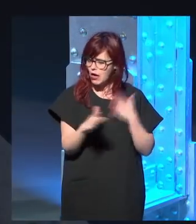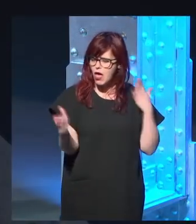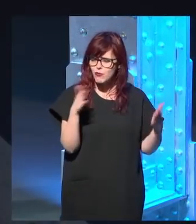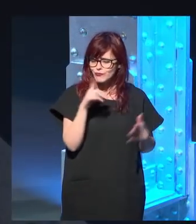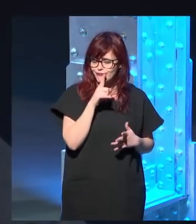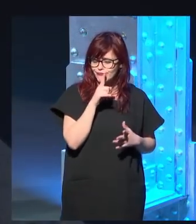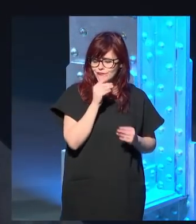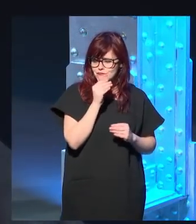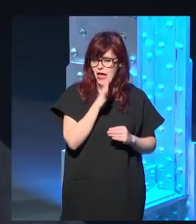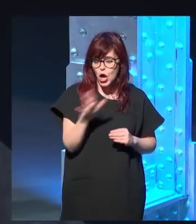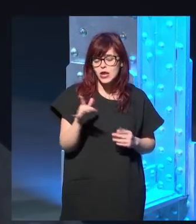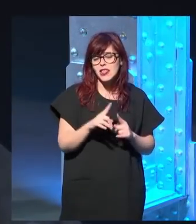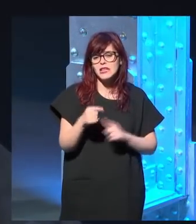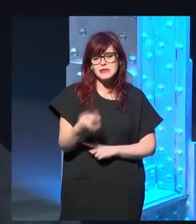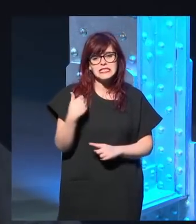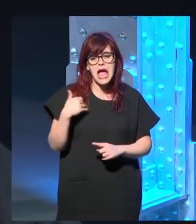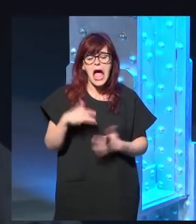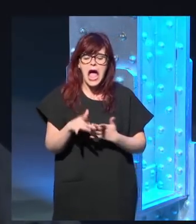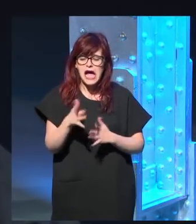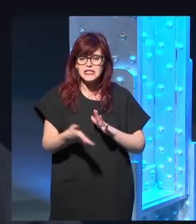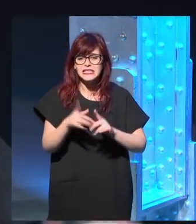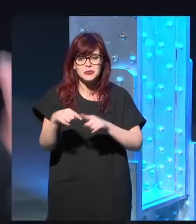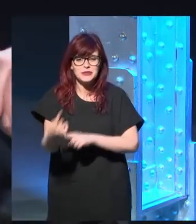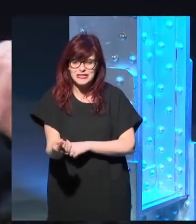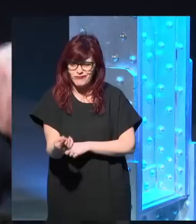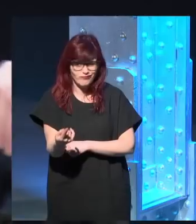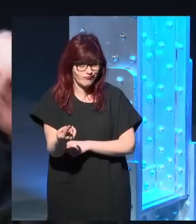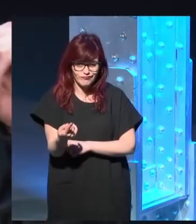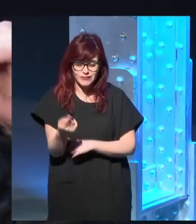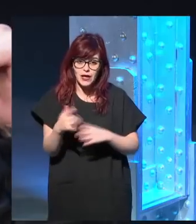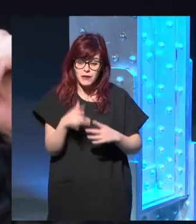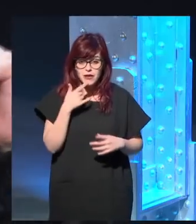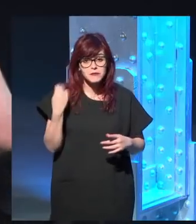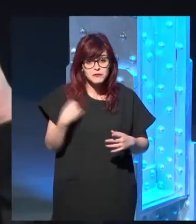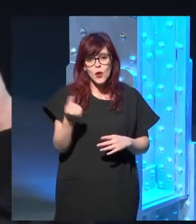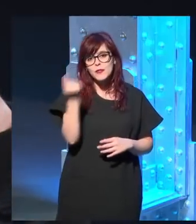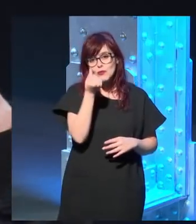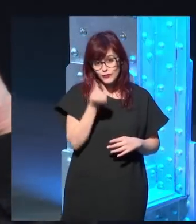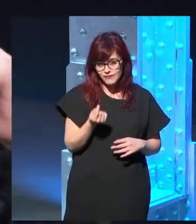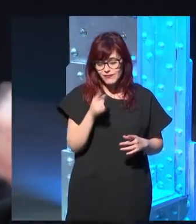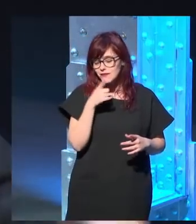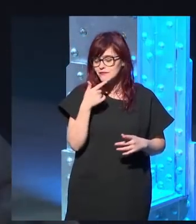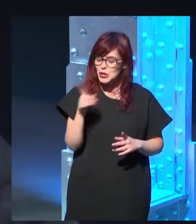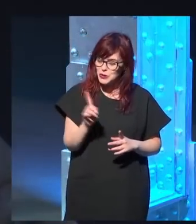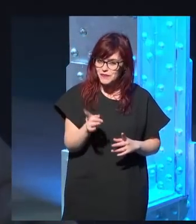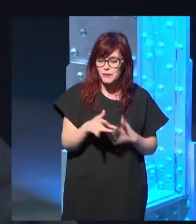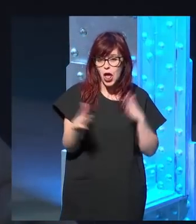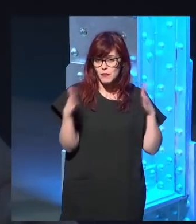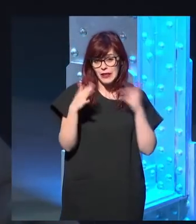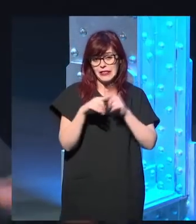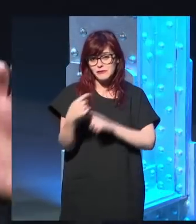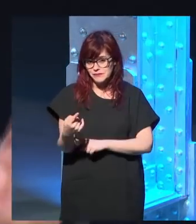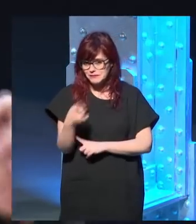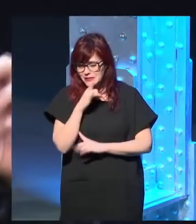bueno yo estoy como esos viejos que no lo que lo que hubo antes también fue fue